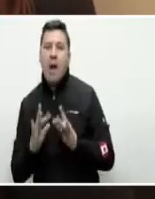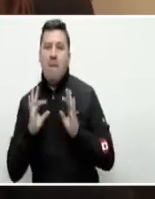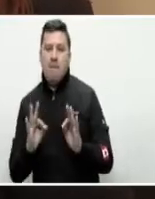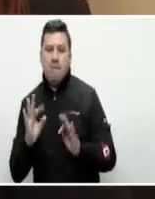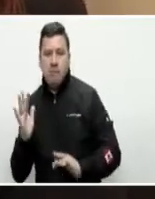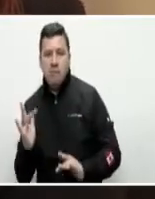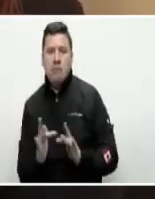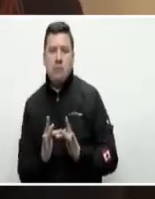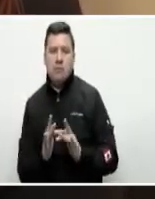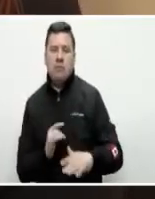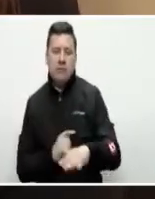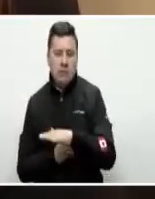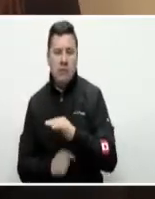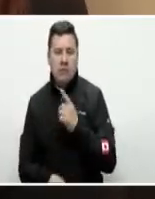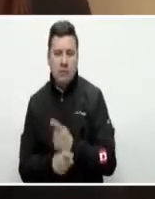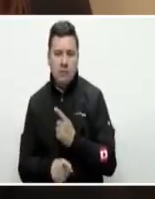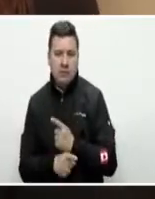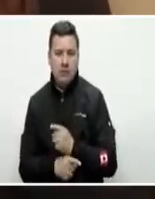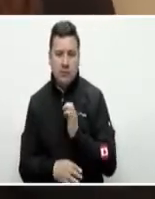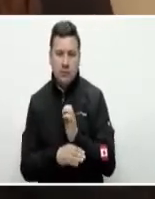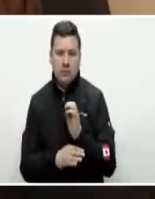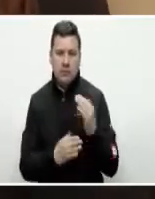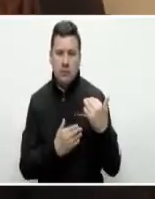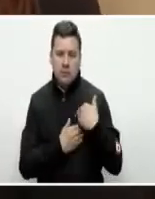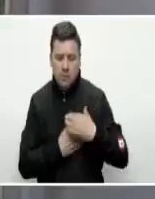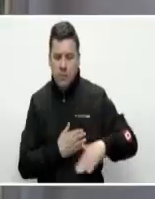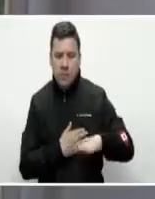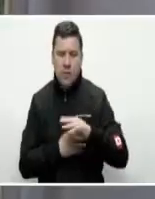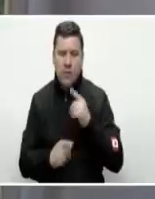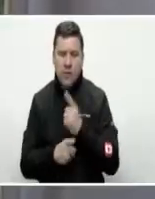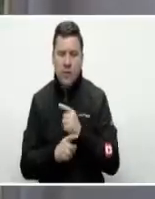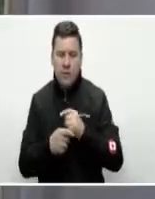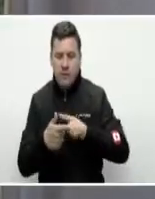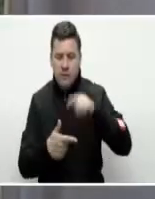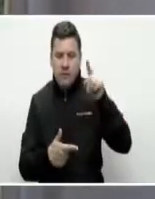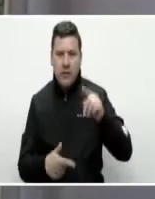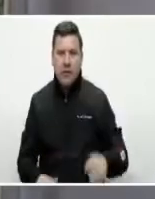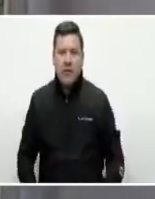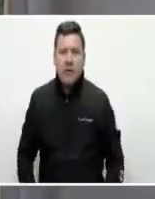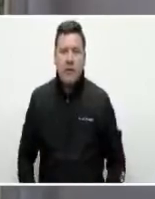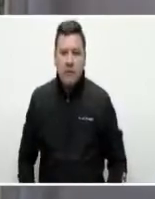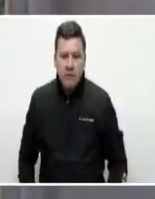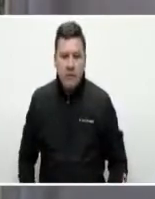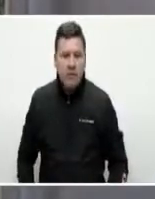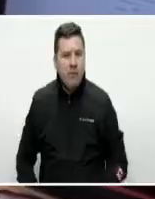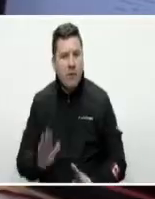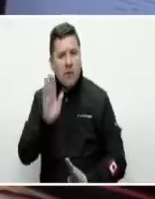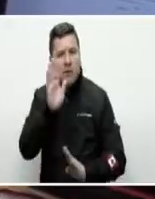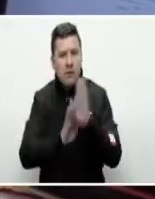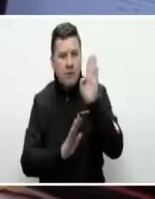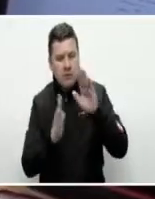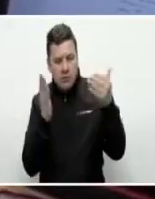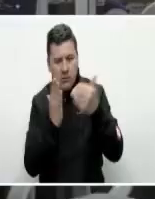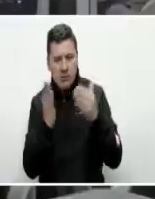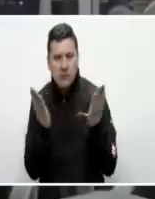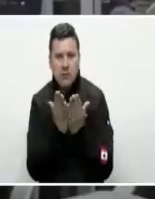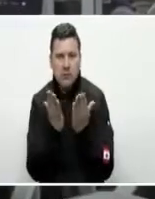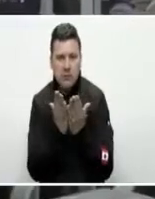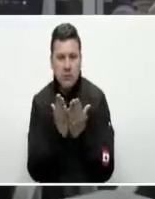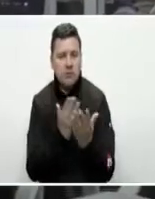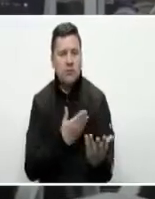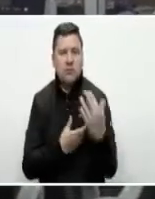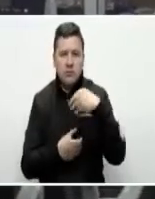apropiación tecnológica y para el nivel de competitividad que tenemos que llevar a los mercados locales. El desarrollo de esta agenda académica